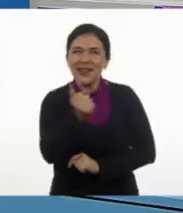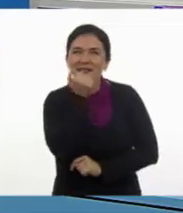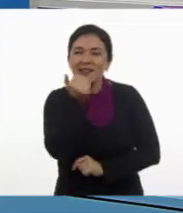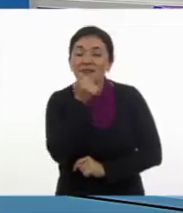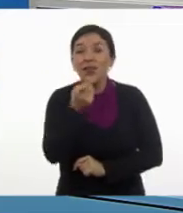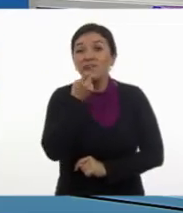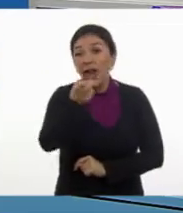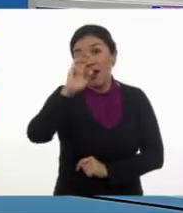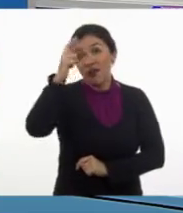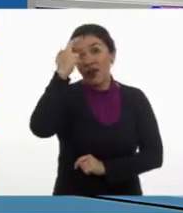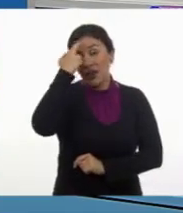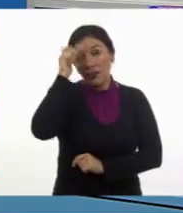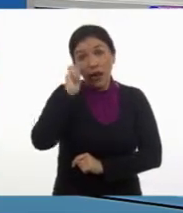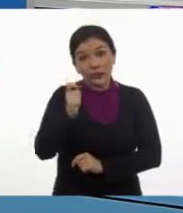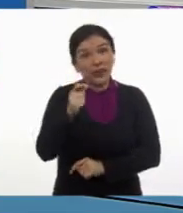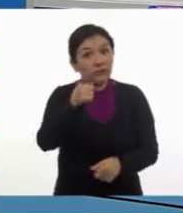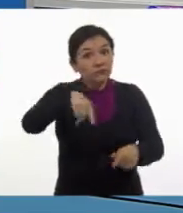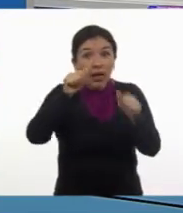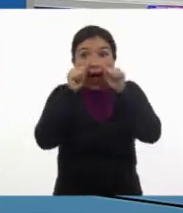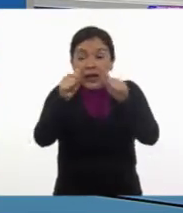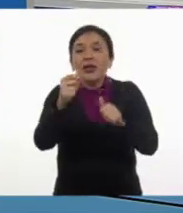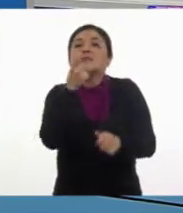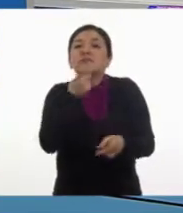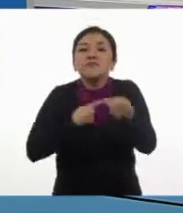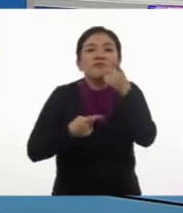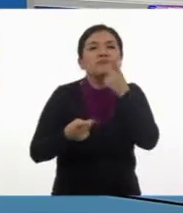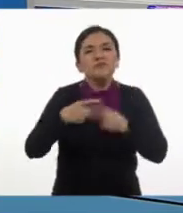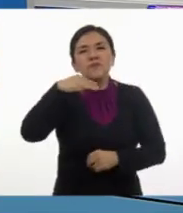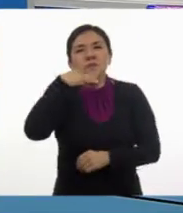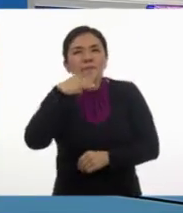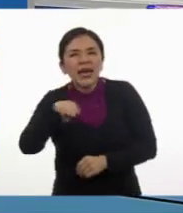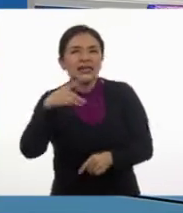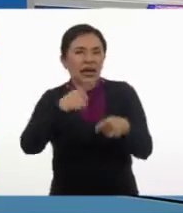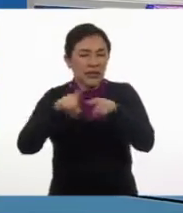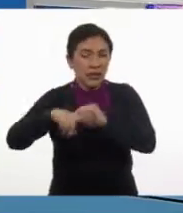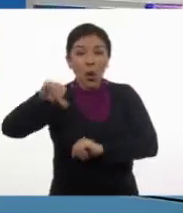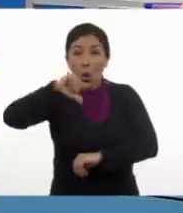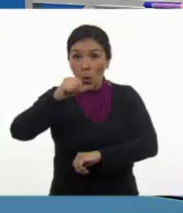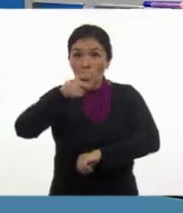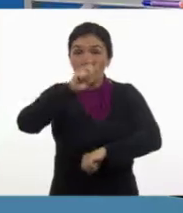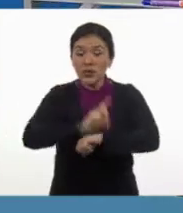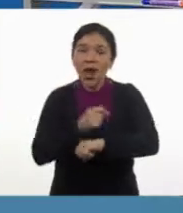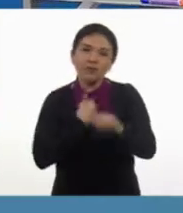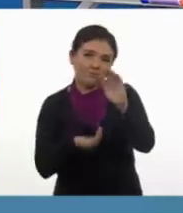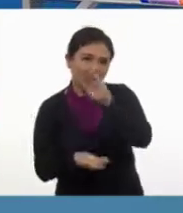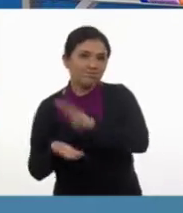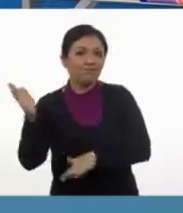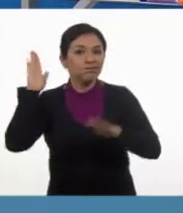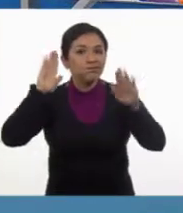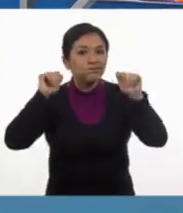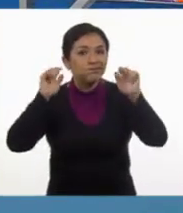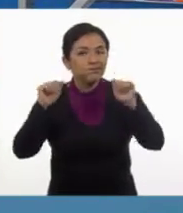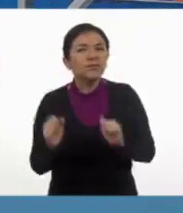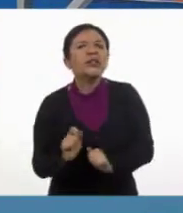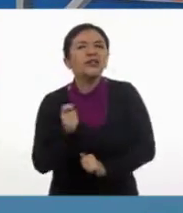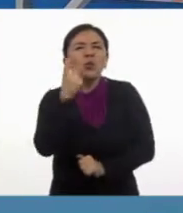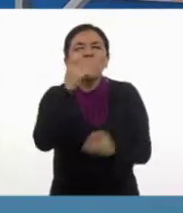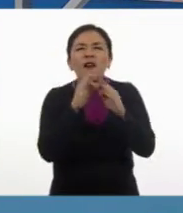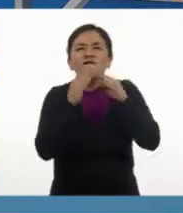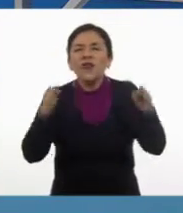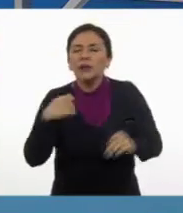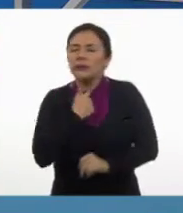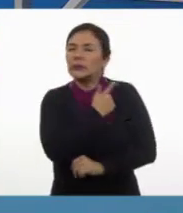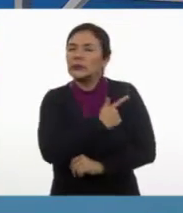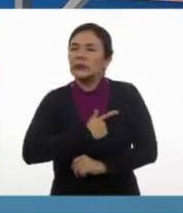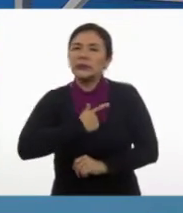recordándoles que estamos atentos a sus comentarios. Y el día de hoy nos despediremos con una frase que